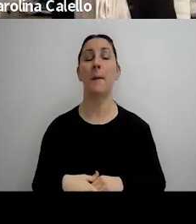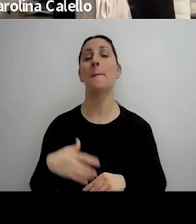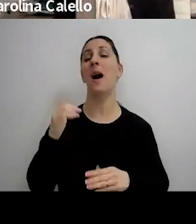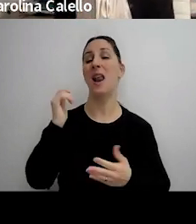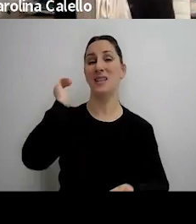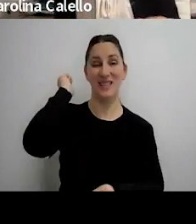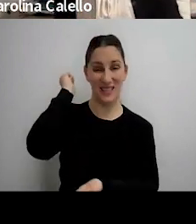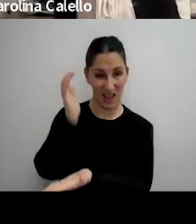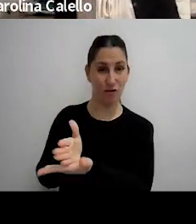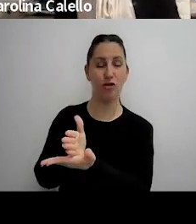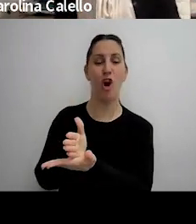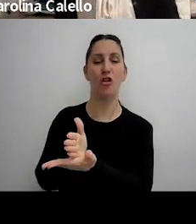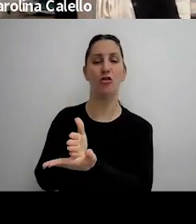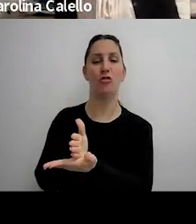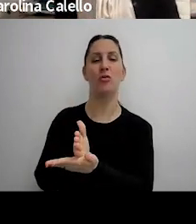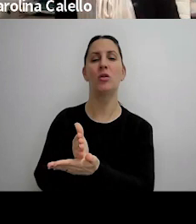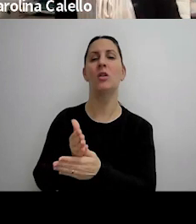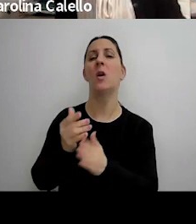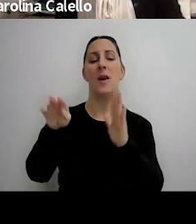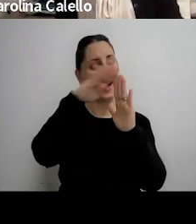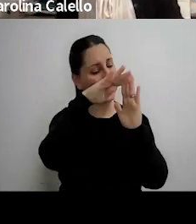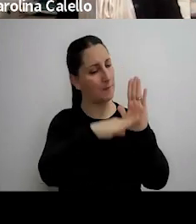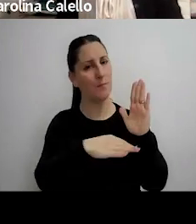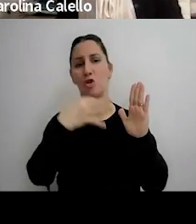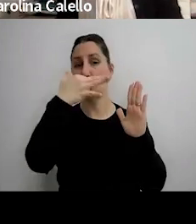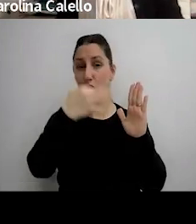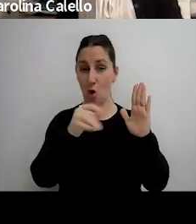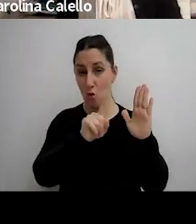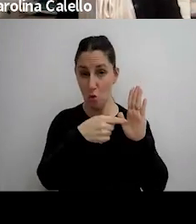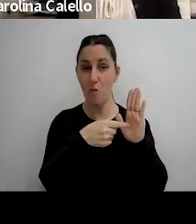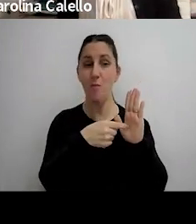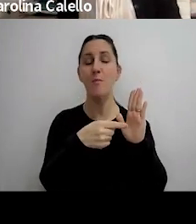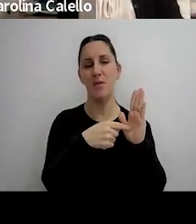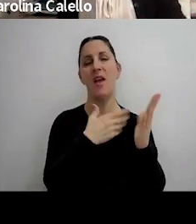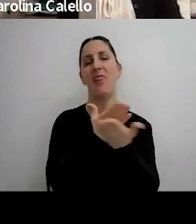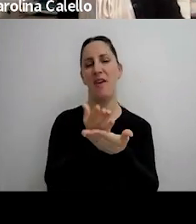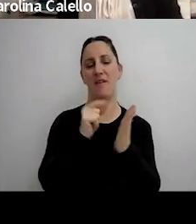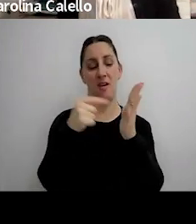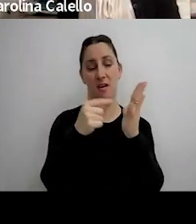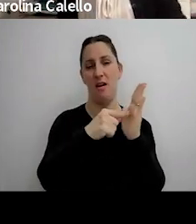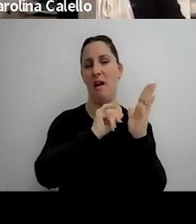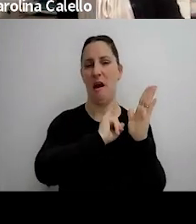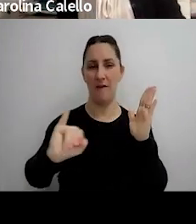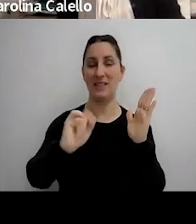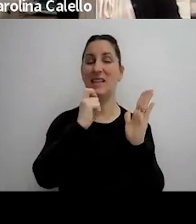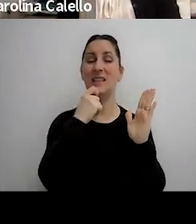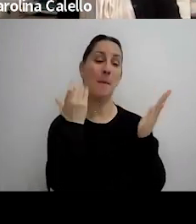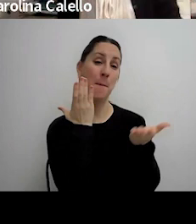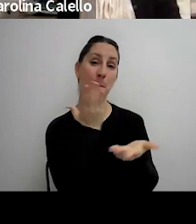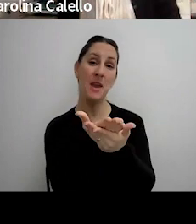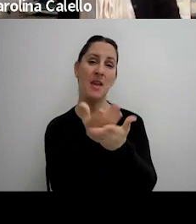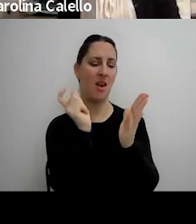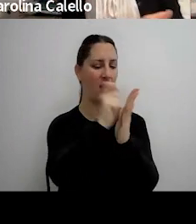sanción es que incumplía un requerimiento ese requerimiento tiene que estar notificado porque si el requerimiento está mal